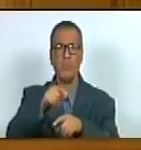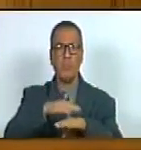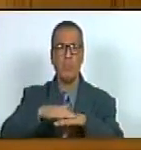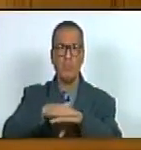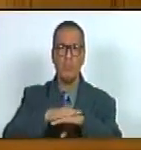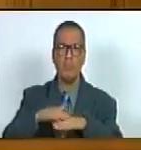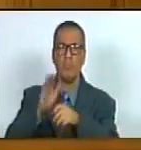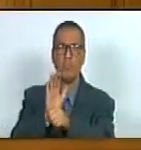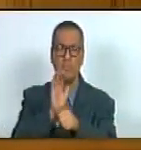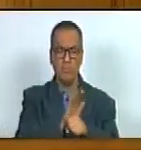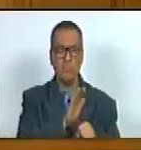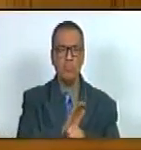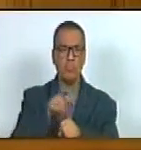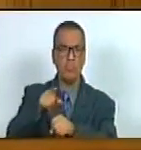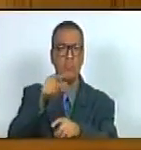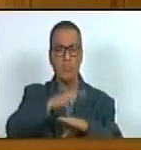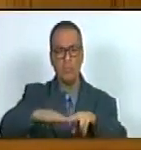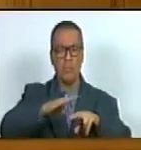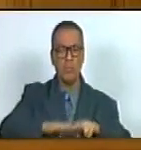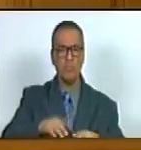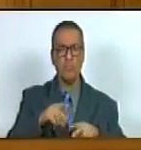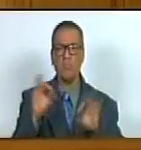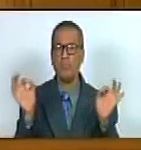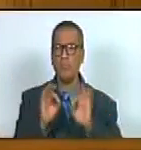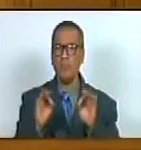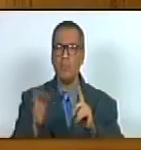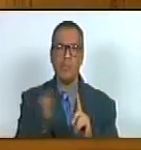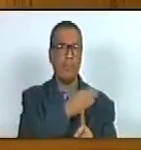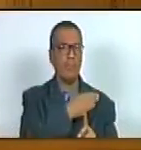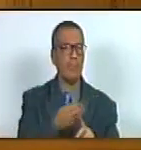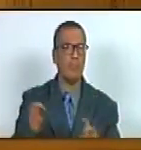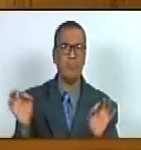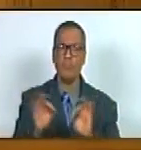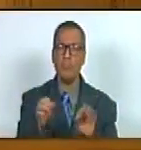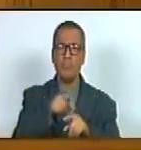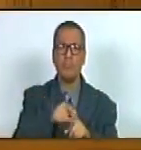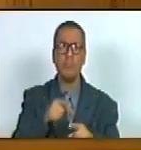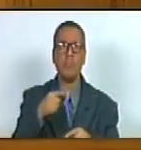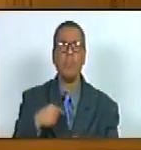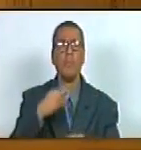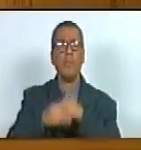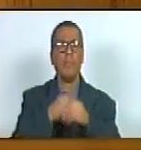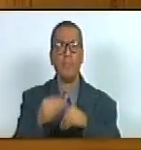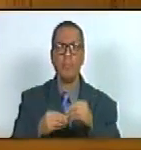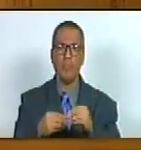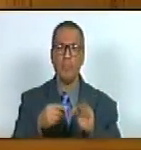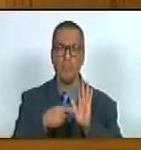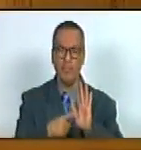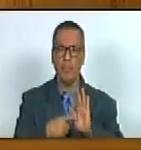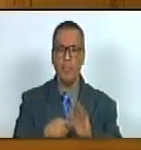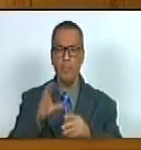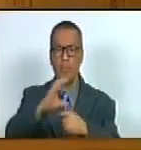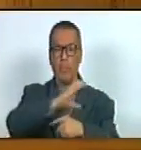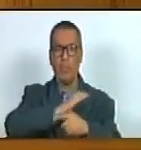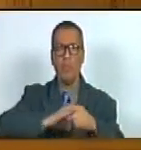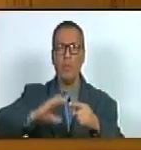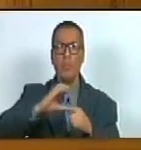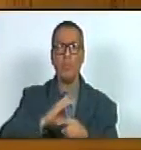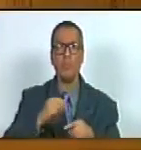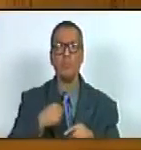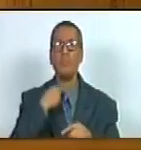a objeto de que no sean víctimas de ningún tipo de discriminación que afecte sus manifestaciones culturales